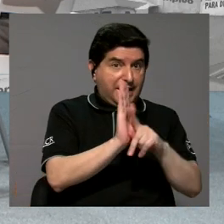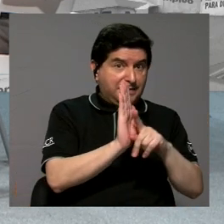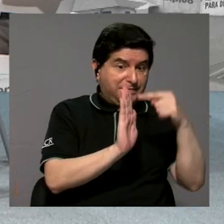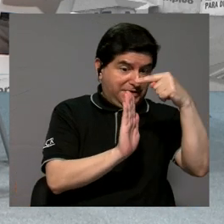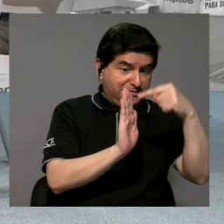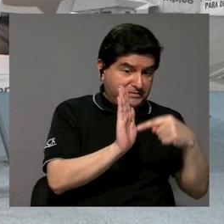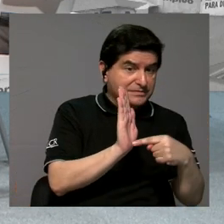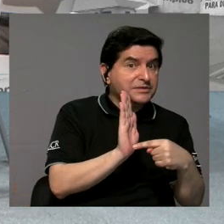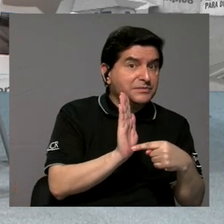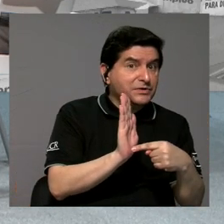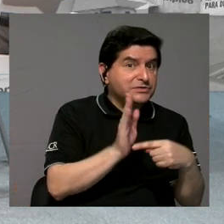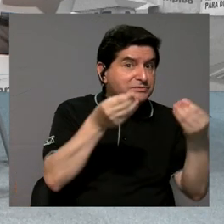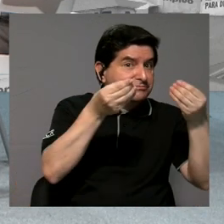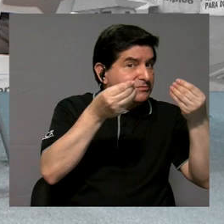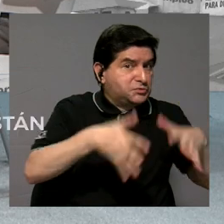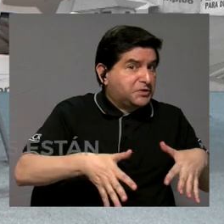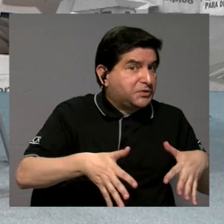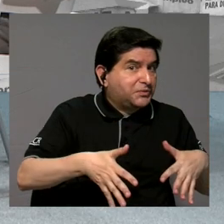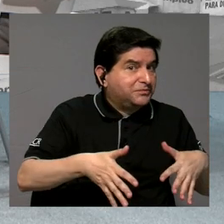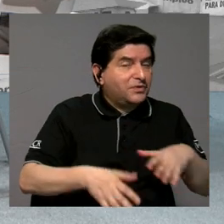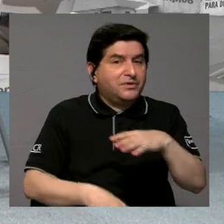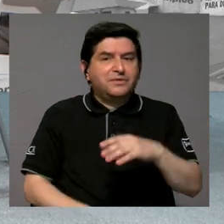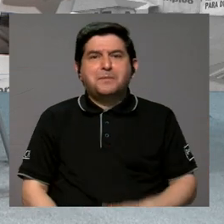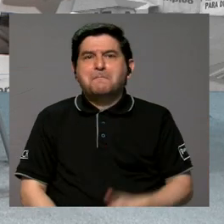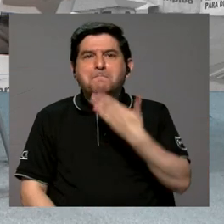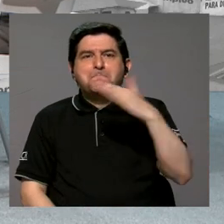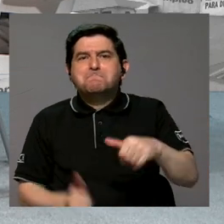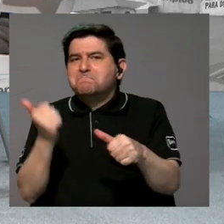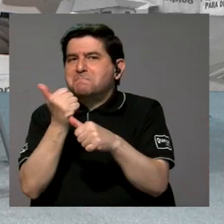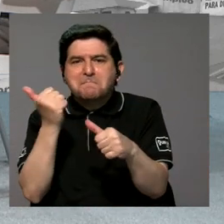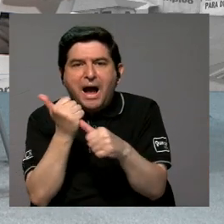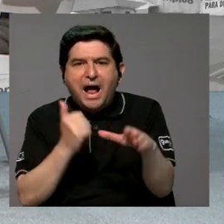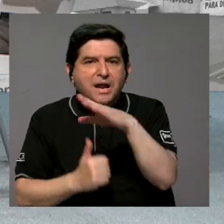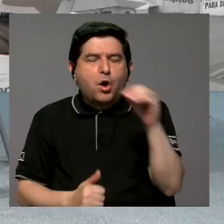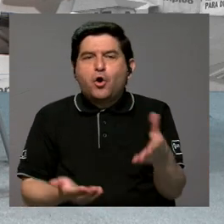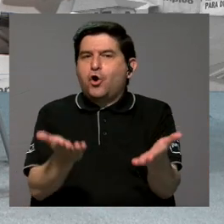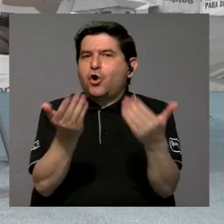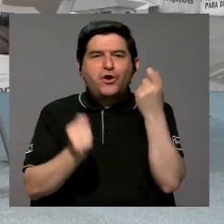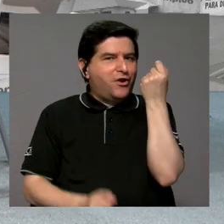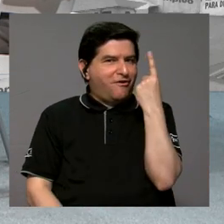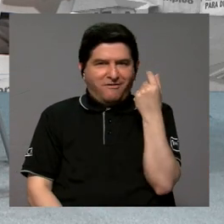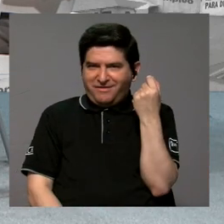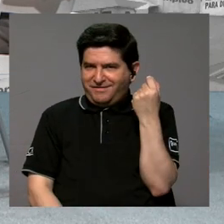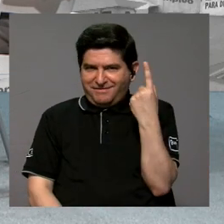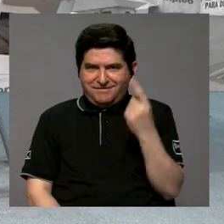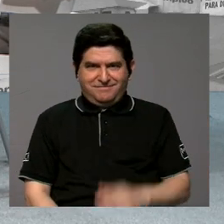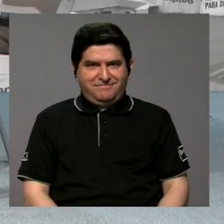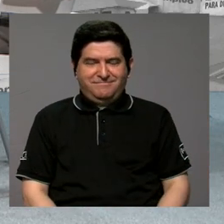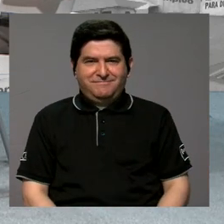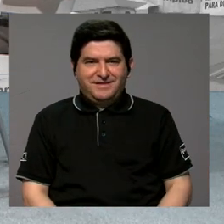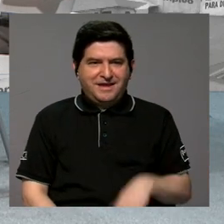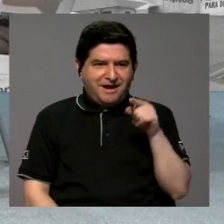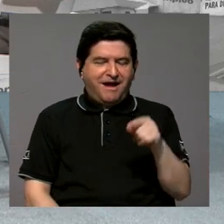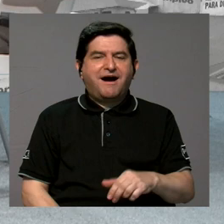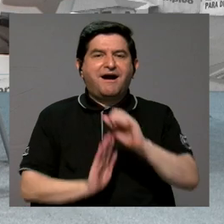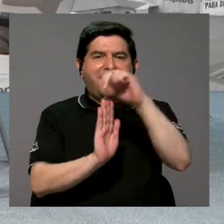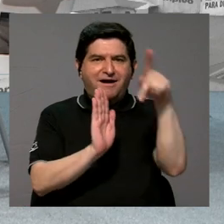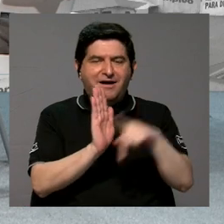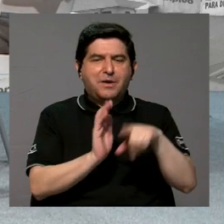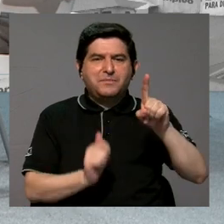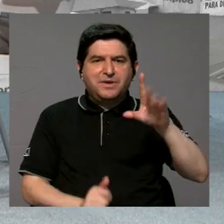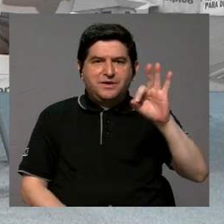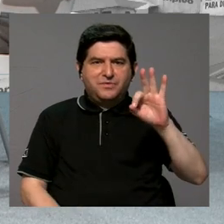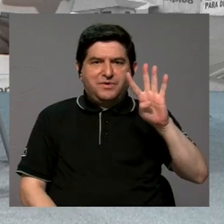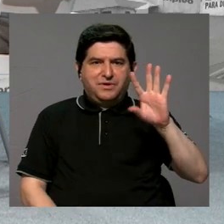están perdidos, mal asesorados o no quieren entender que precisamente de la Constitución del